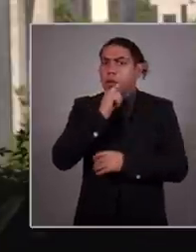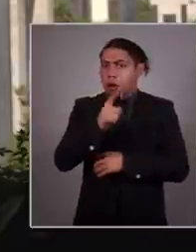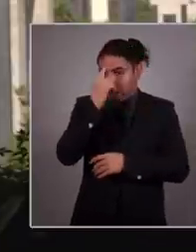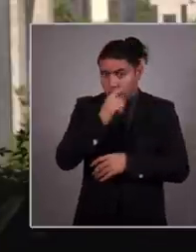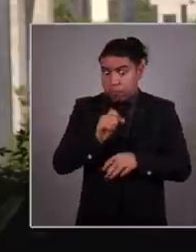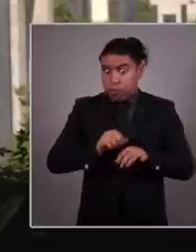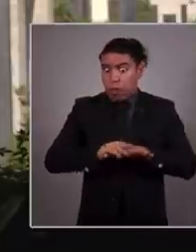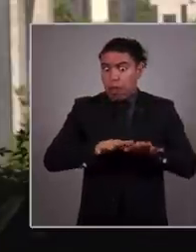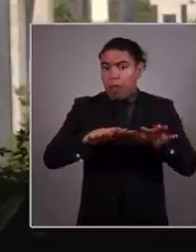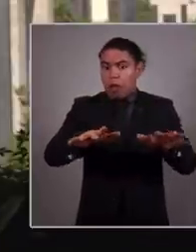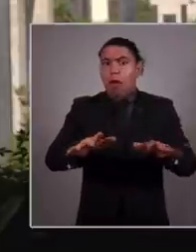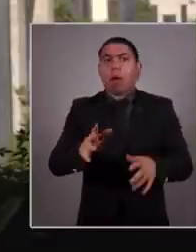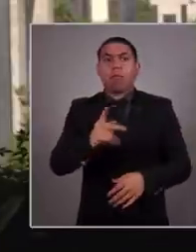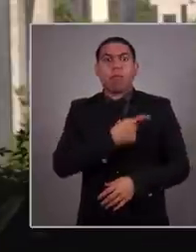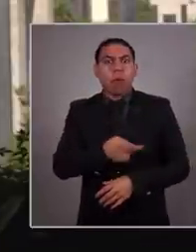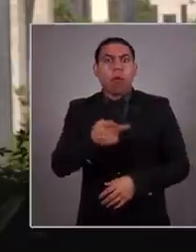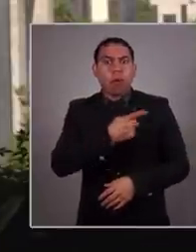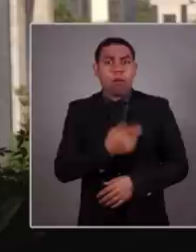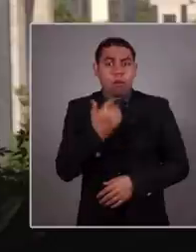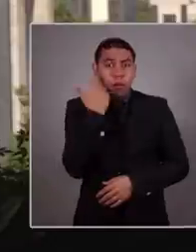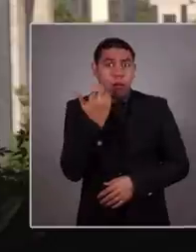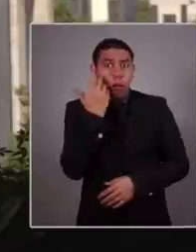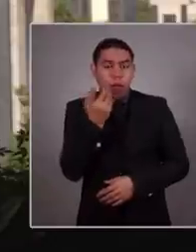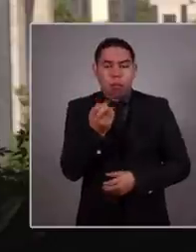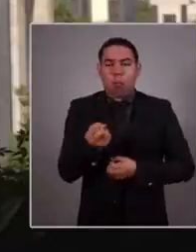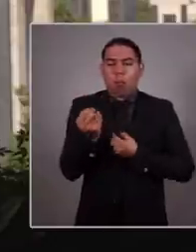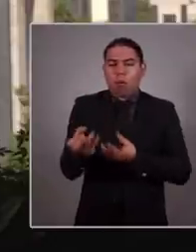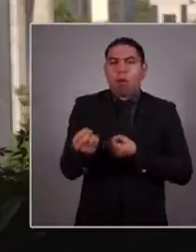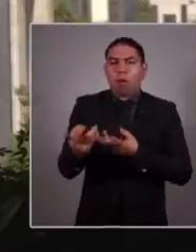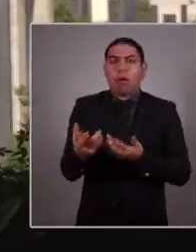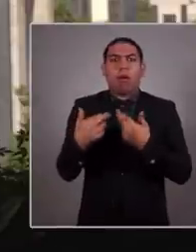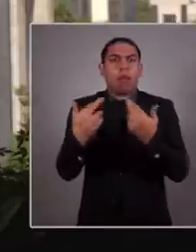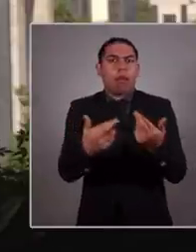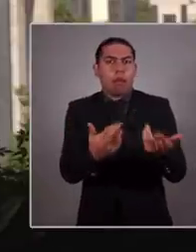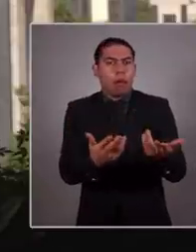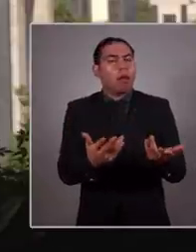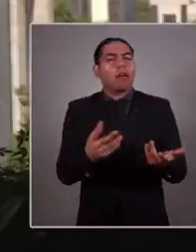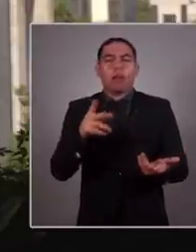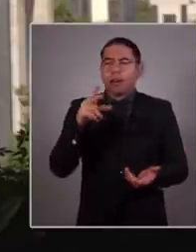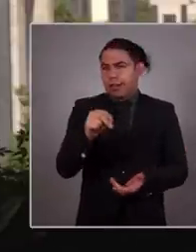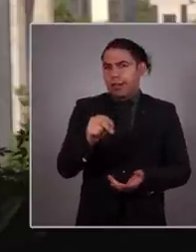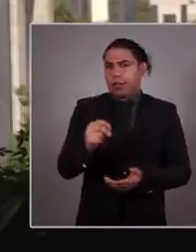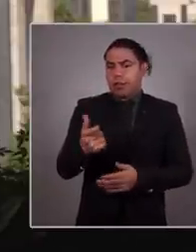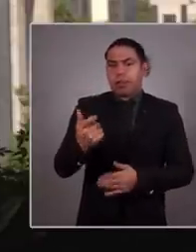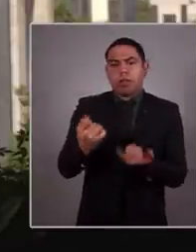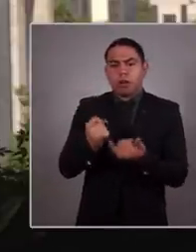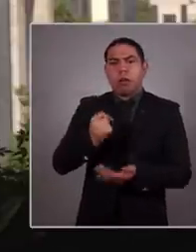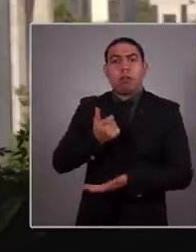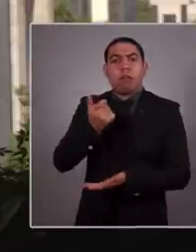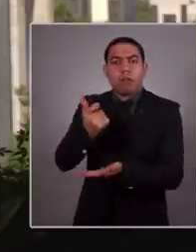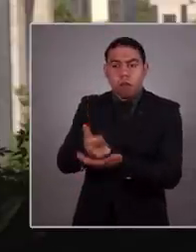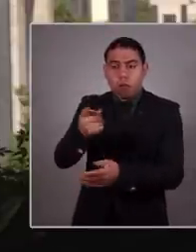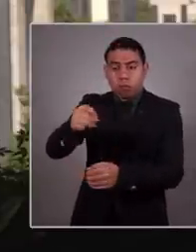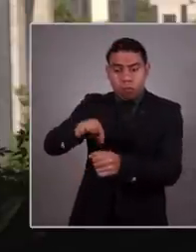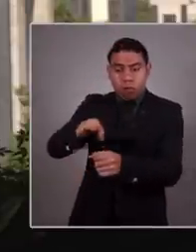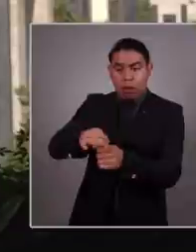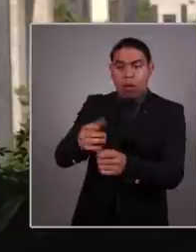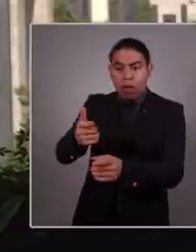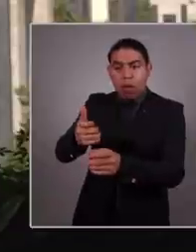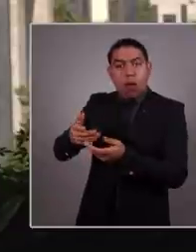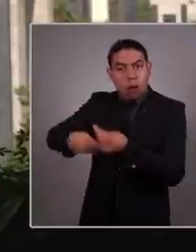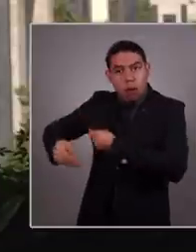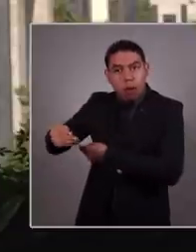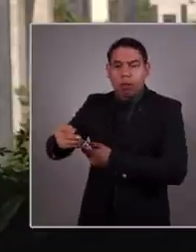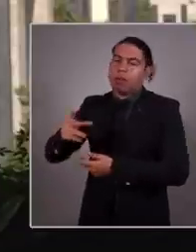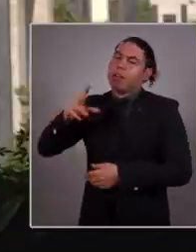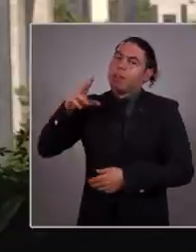pobreza mediante el clientelismo y las dádivas. La compra de votos y voluntades es pasado. México merece futuro. Un estado de